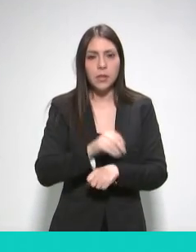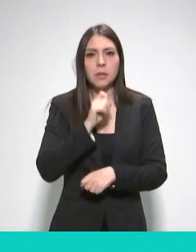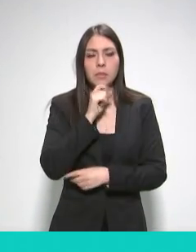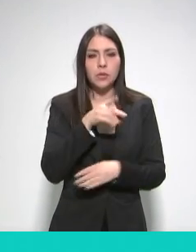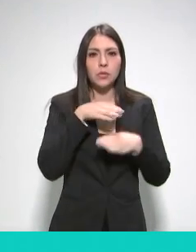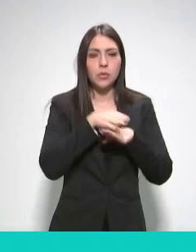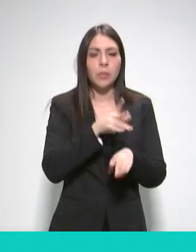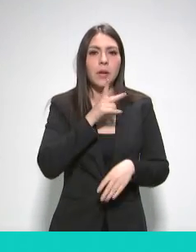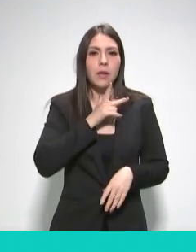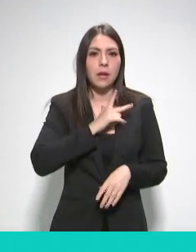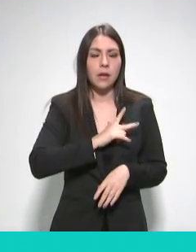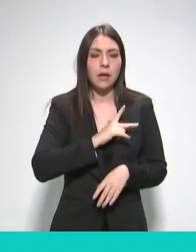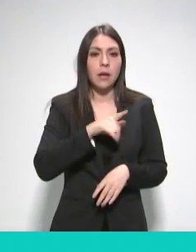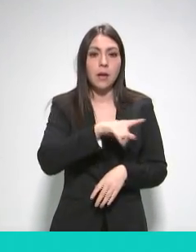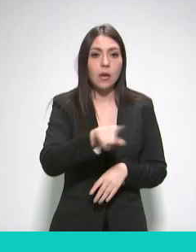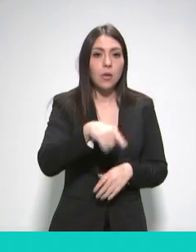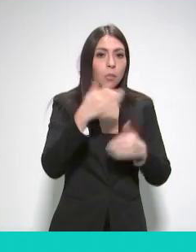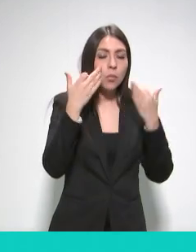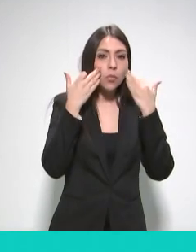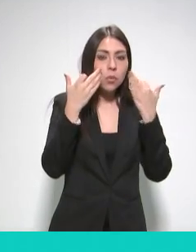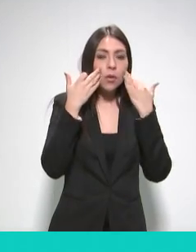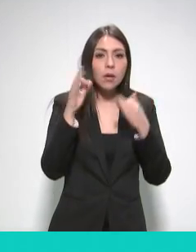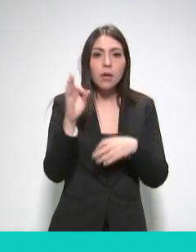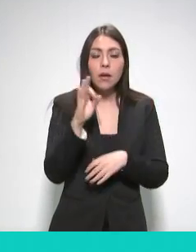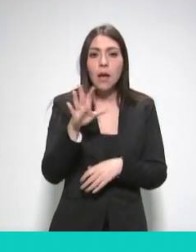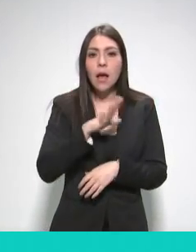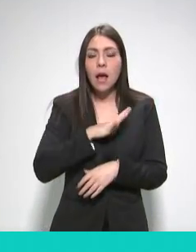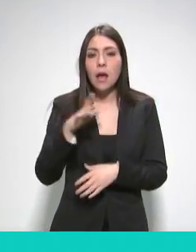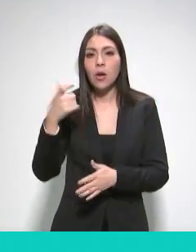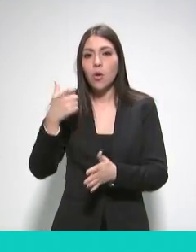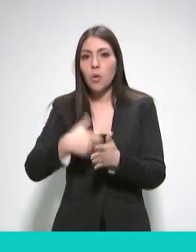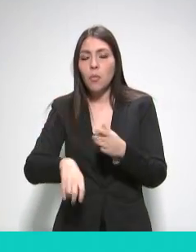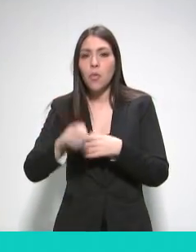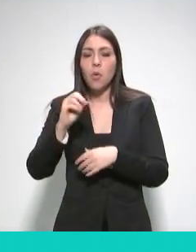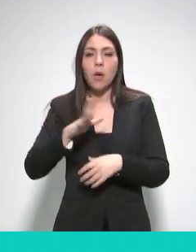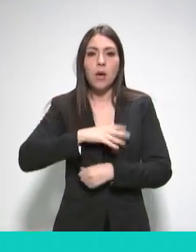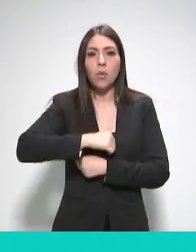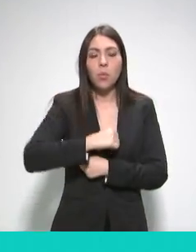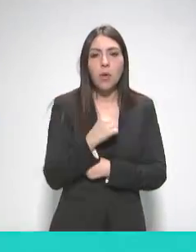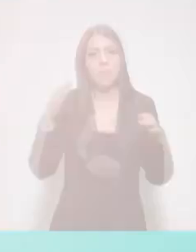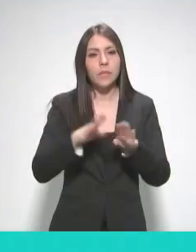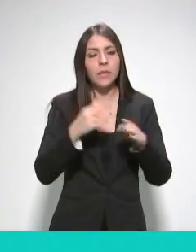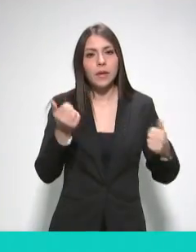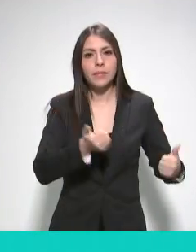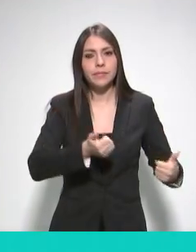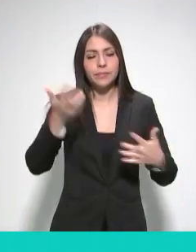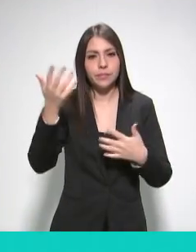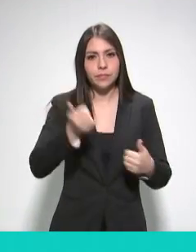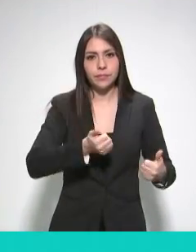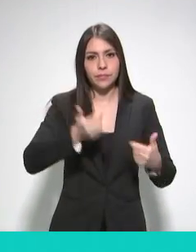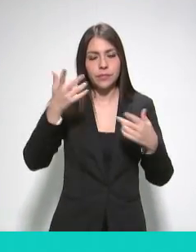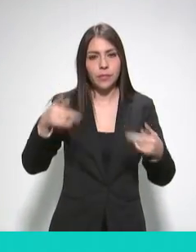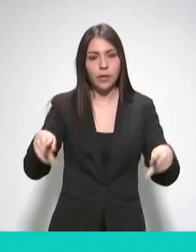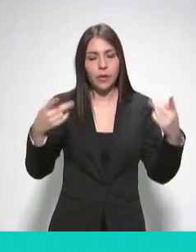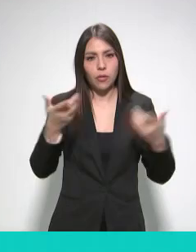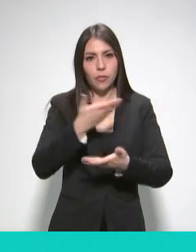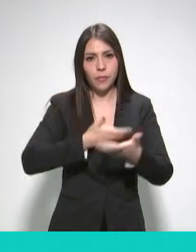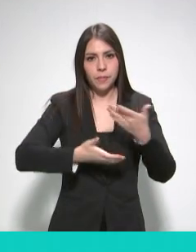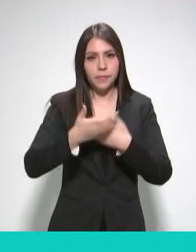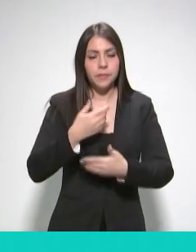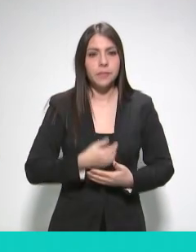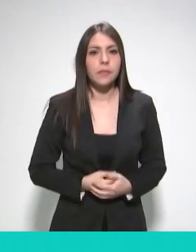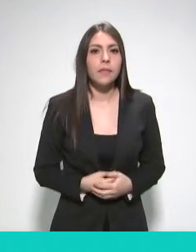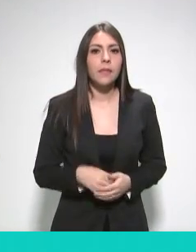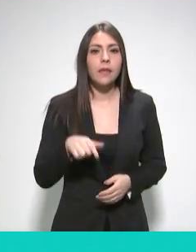competentes para conocer los datos, la dirección jurídica de Pemex también lo es, pues cuenta con atribuciones para tal efecto. Para el desempeño de sus atribuciones,